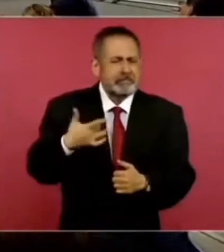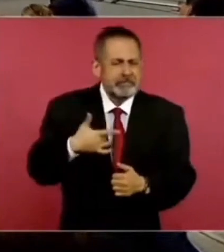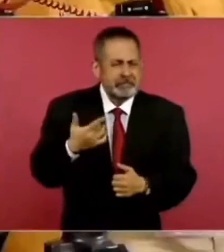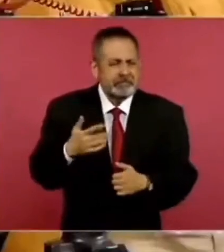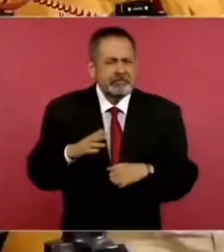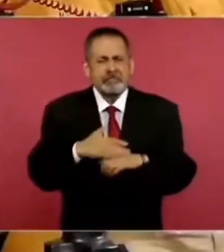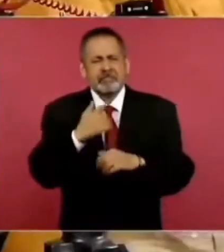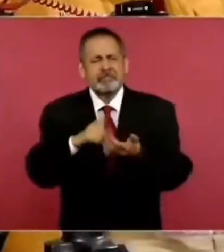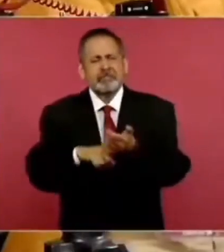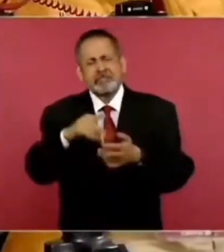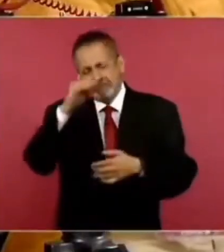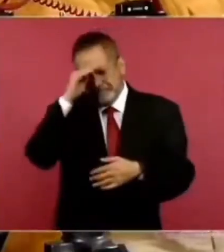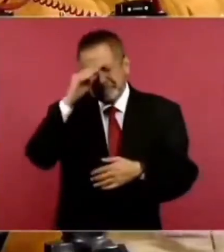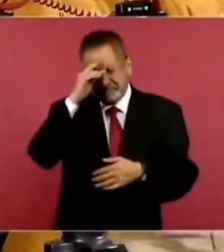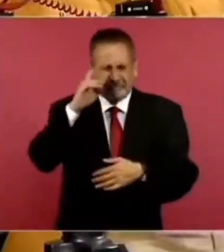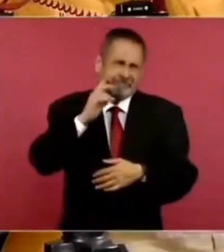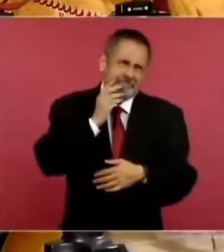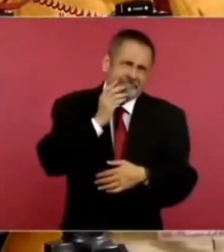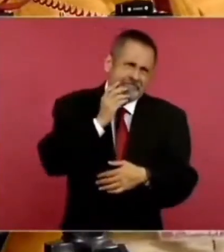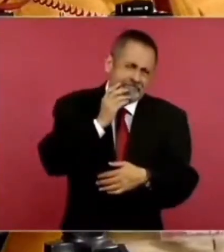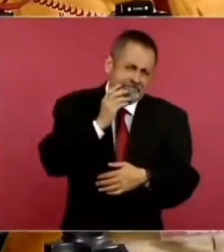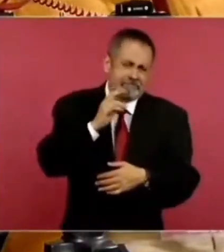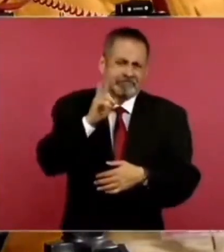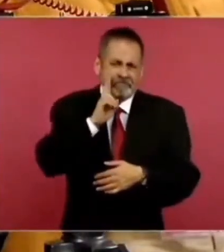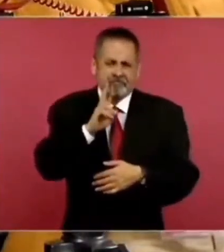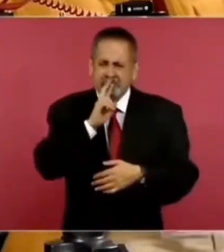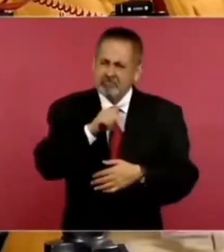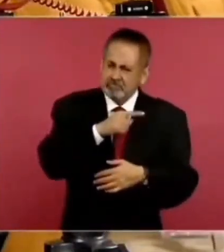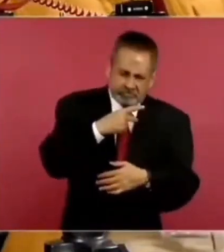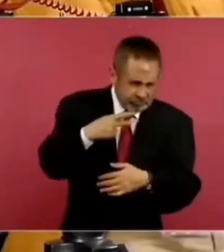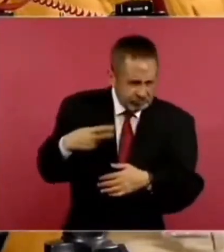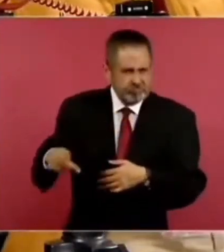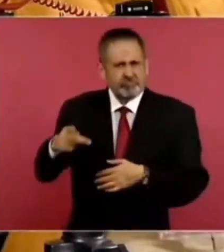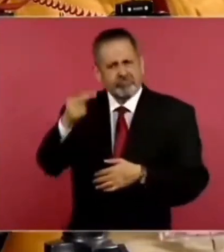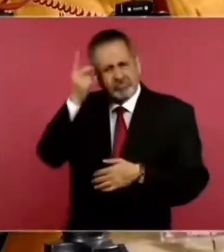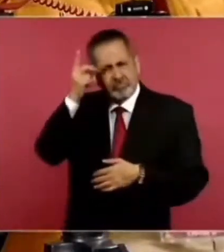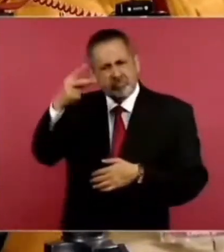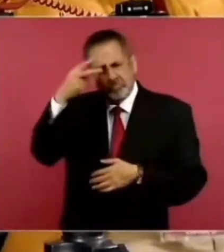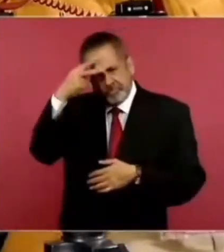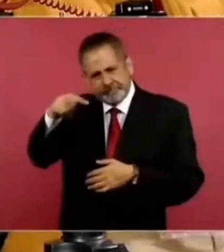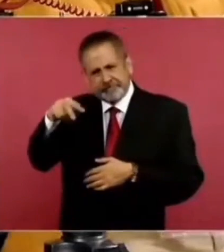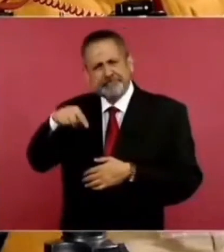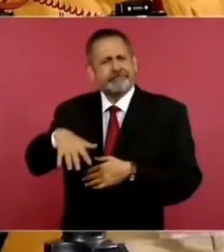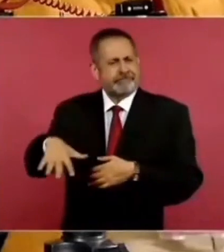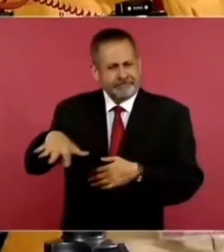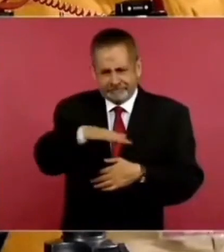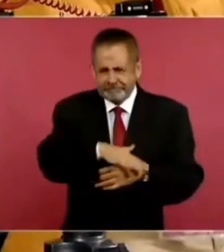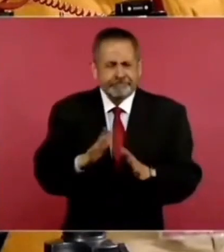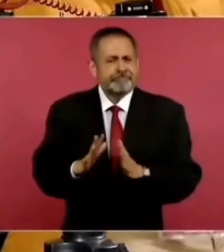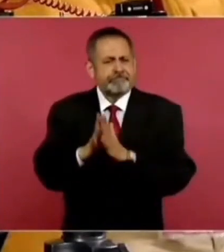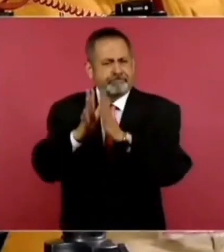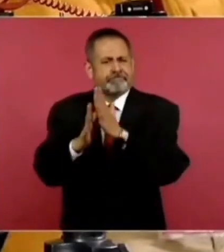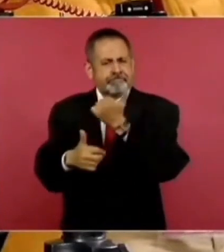pensar en la posibilidad de que las constructoras mexicanas participaran de estas